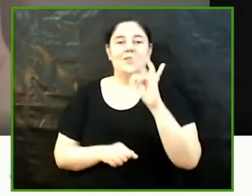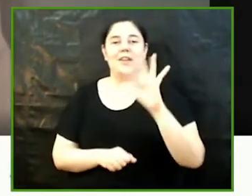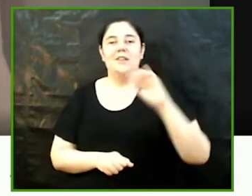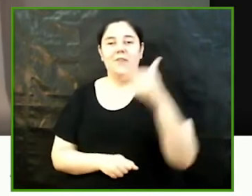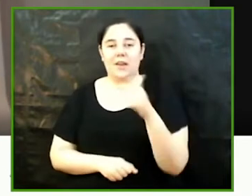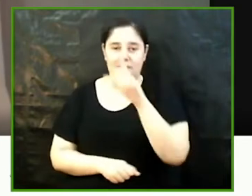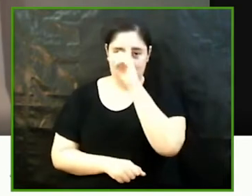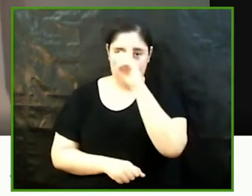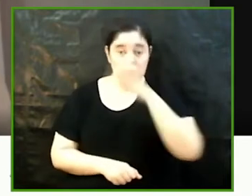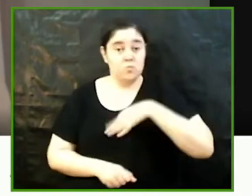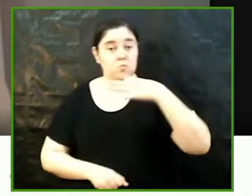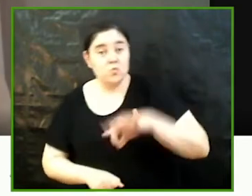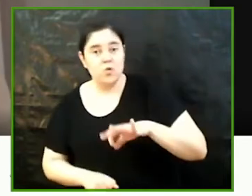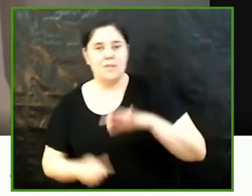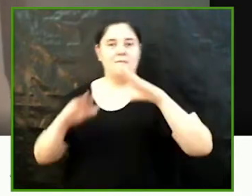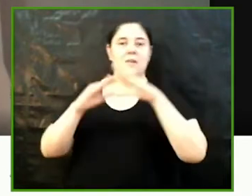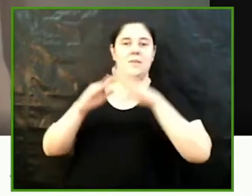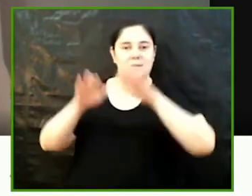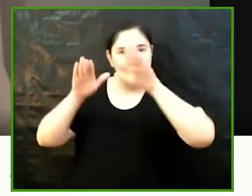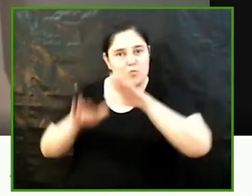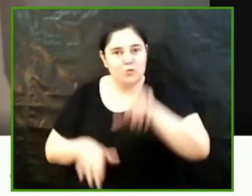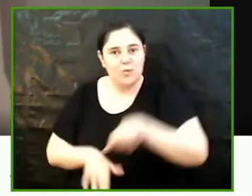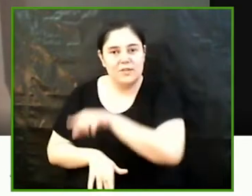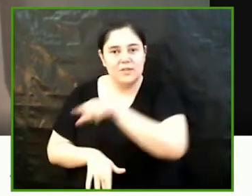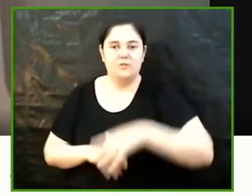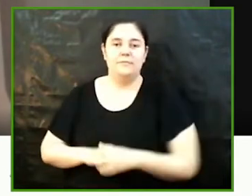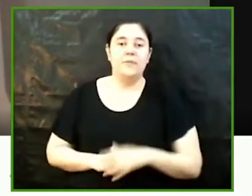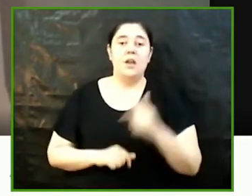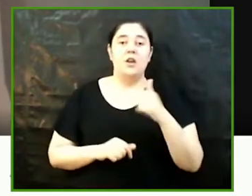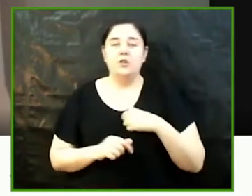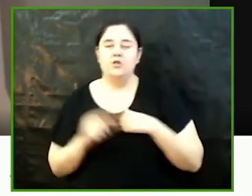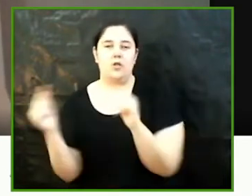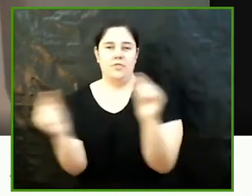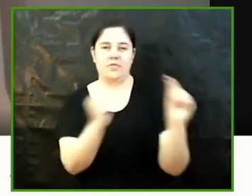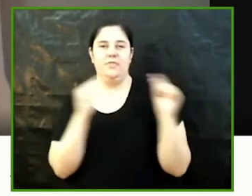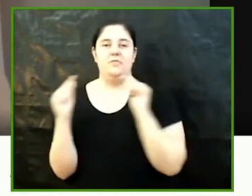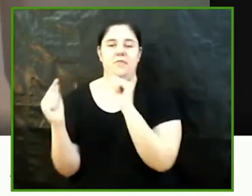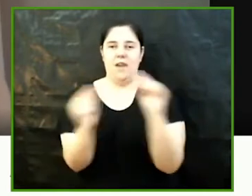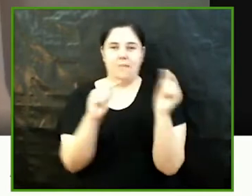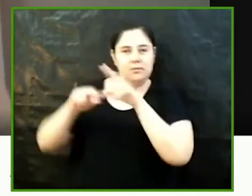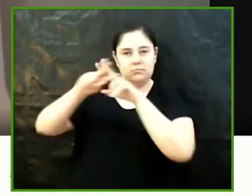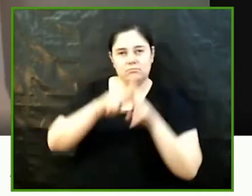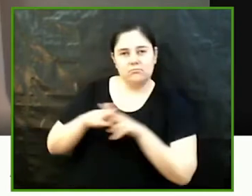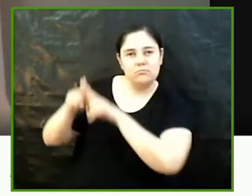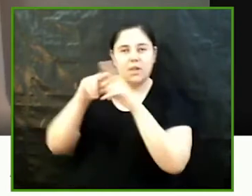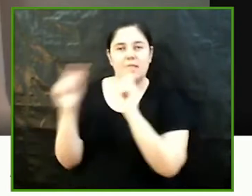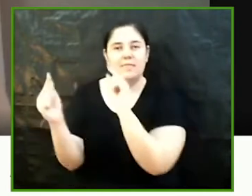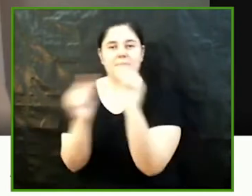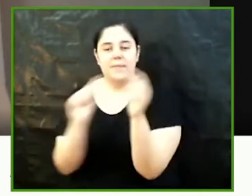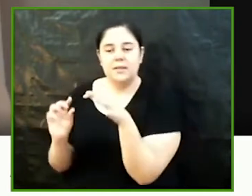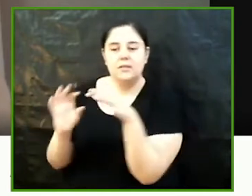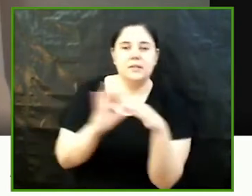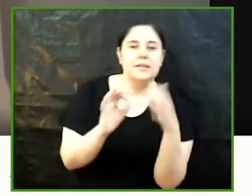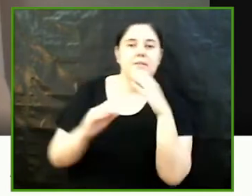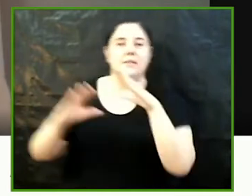titula ¿Es posible un feminismo musulmán? Analizo aquellos debates que se generan en torno a la relación entre feminismo e islam